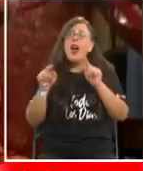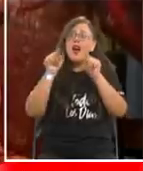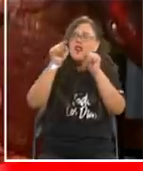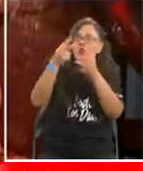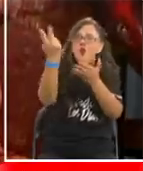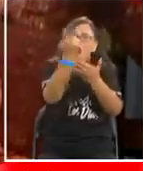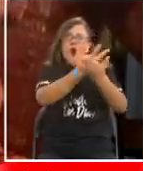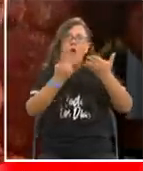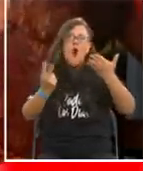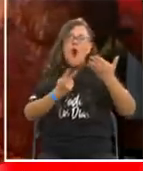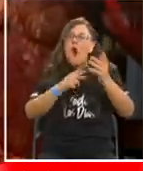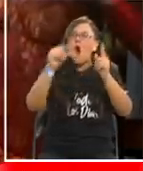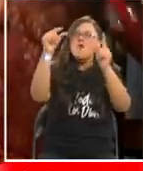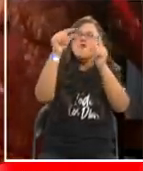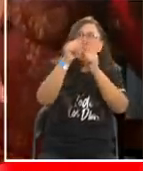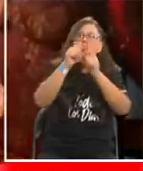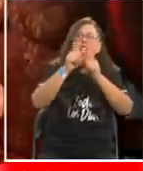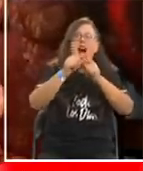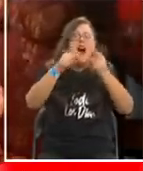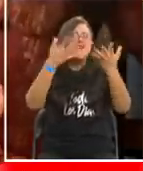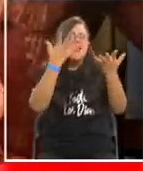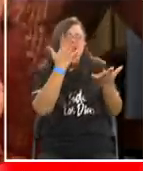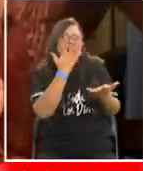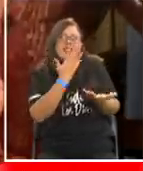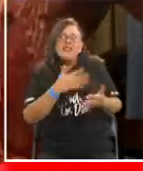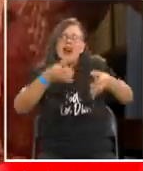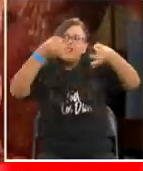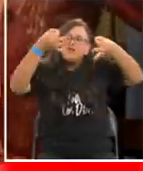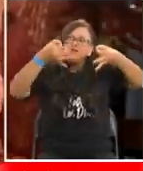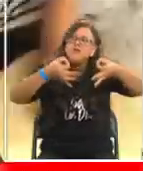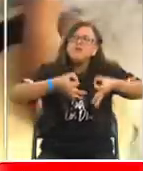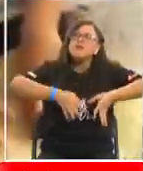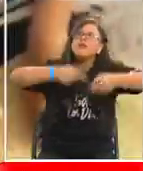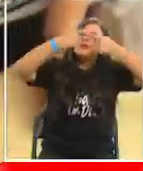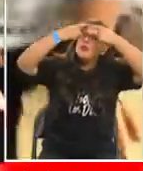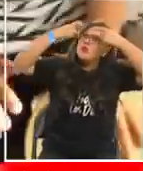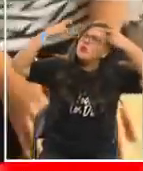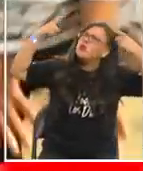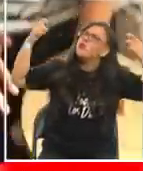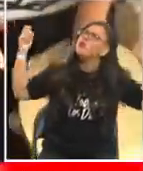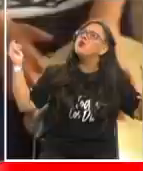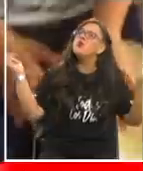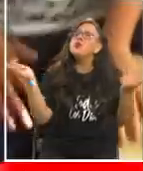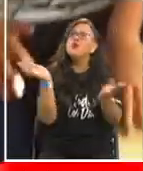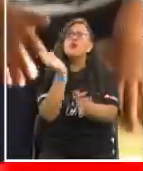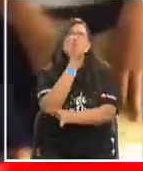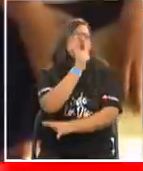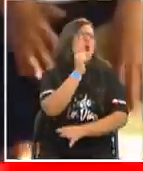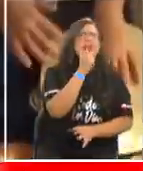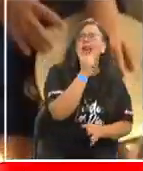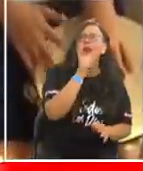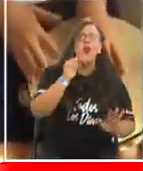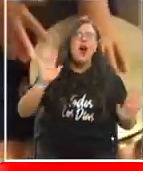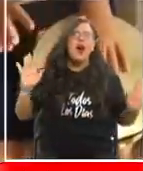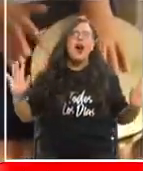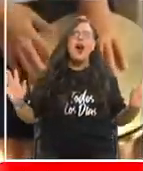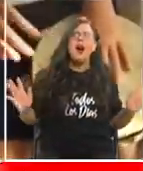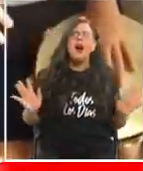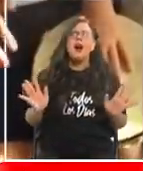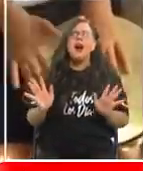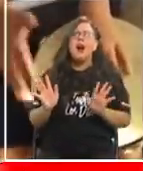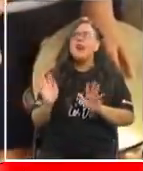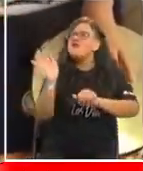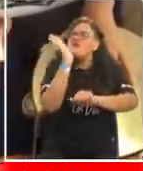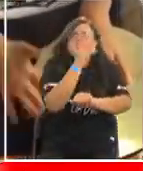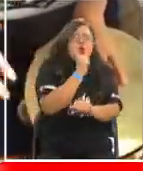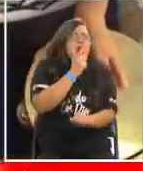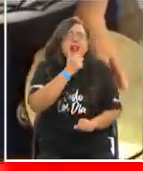y Y en barrio solo hay cariño. La gente